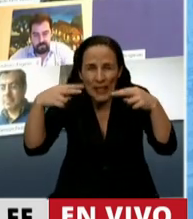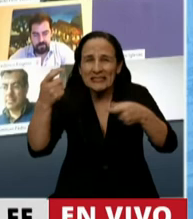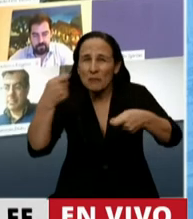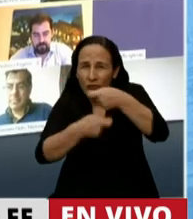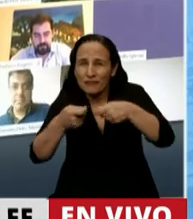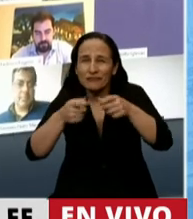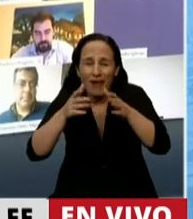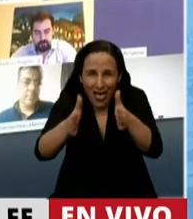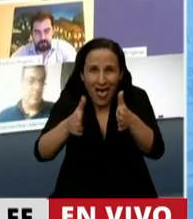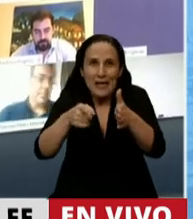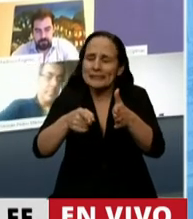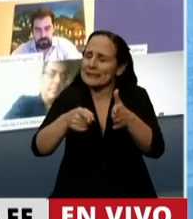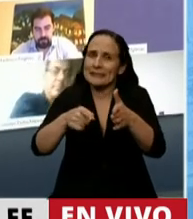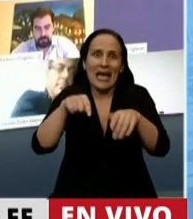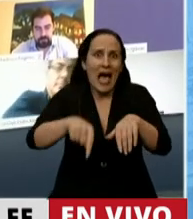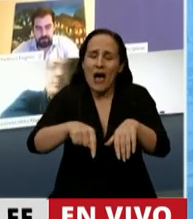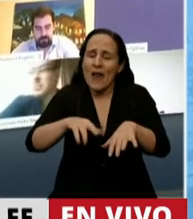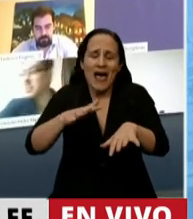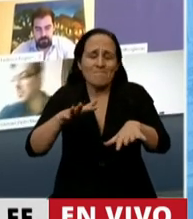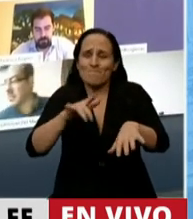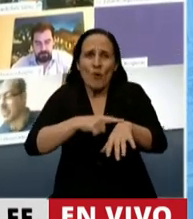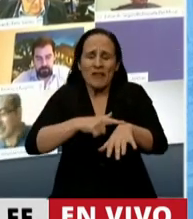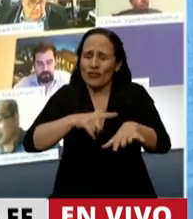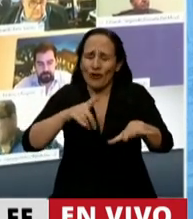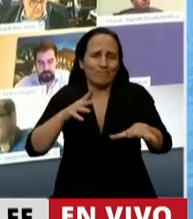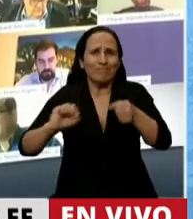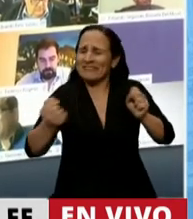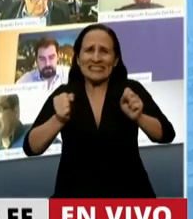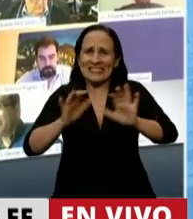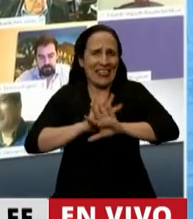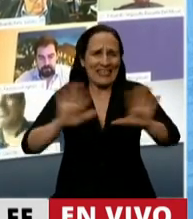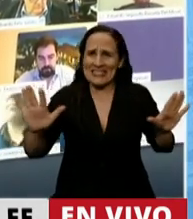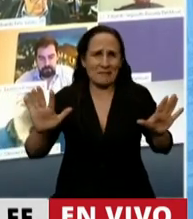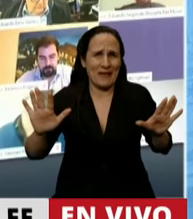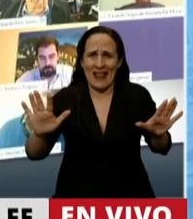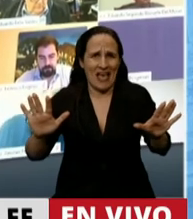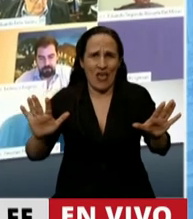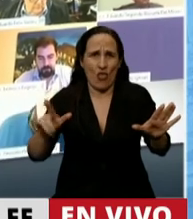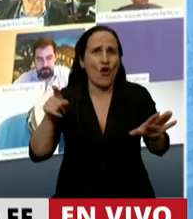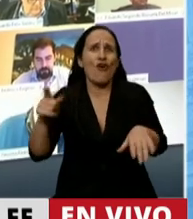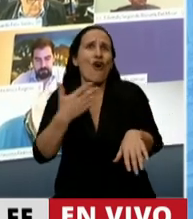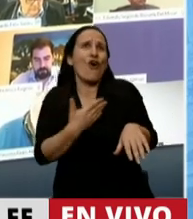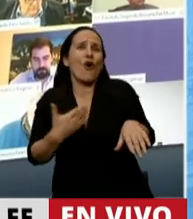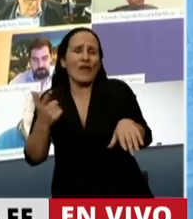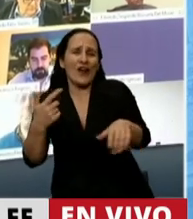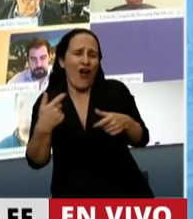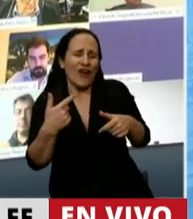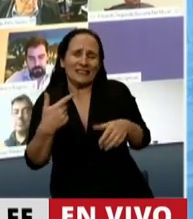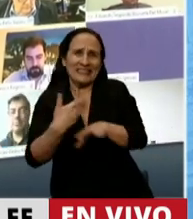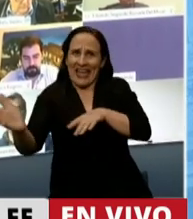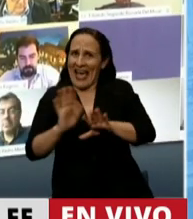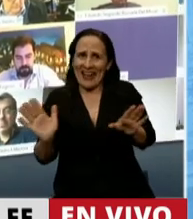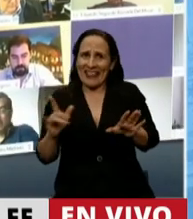un momento de desesperación. Es un tema que el gobierno está llegando tarde, hay que acelerar la respuesta, hay que